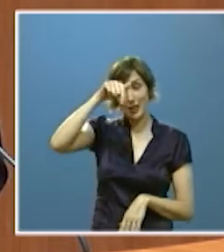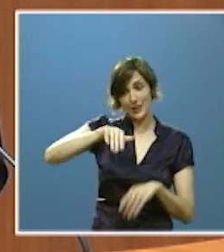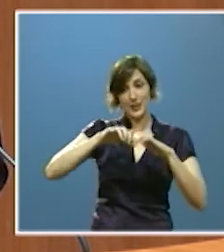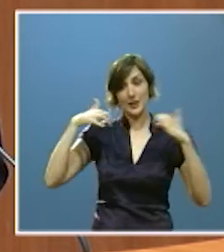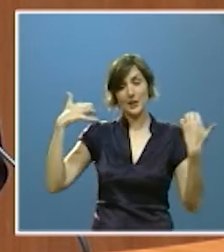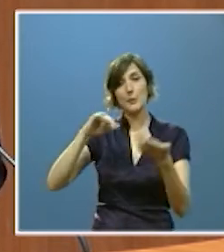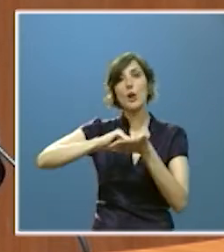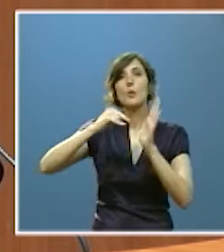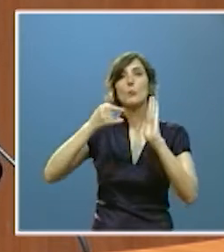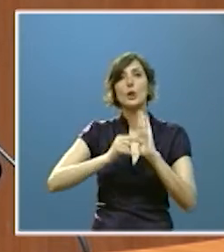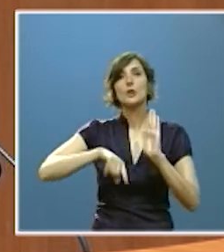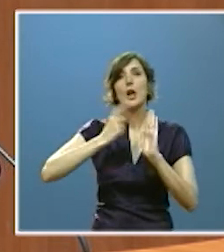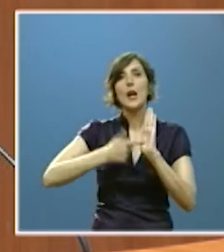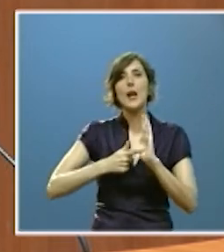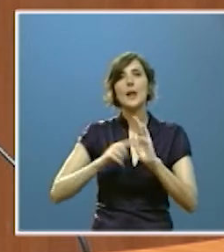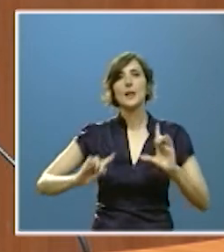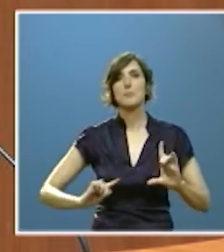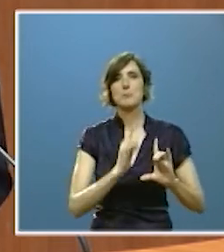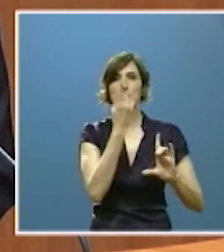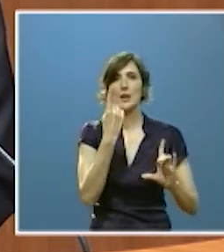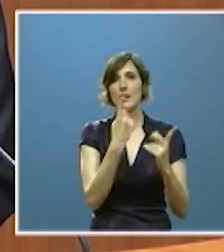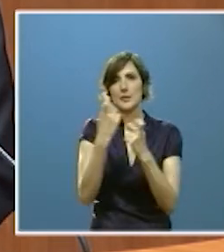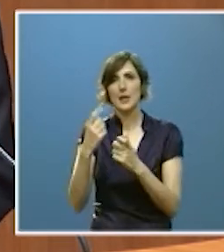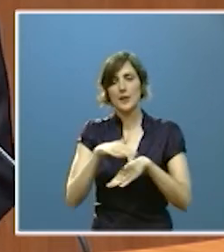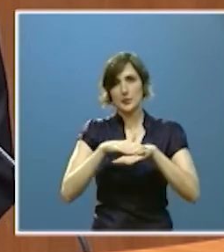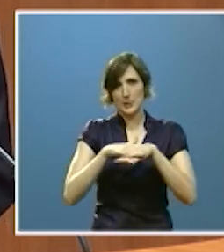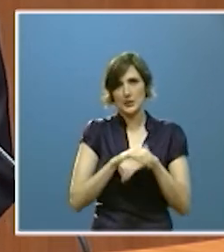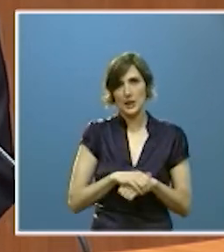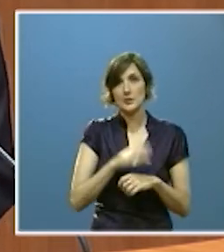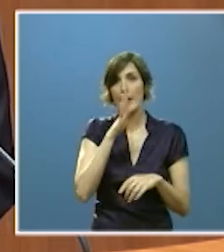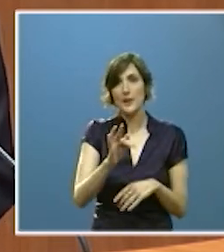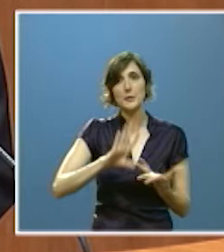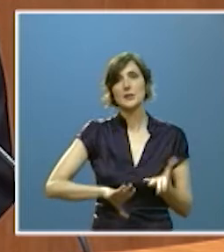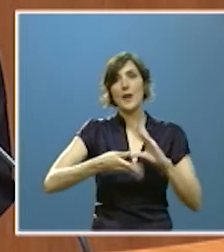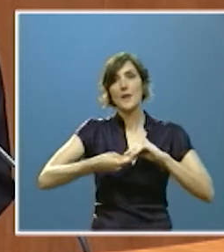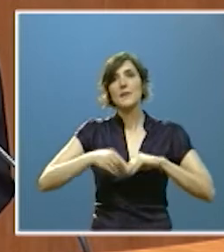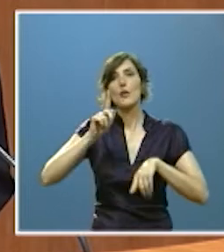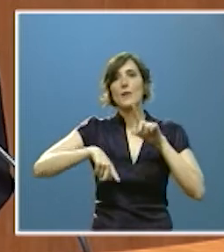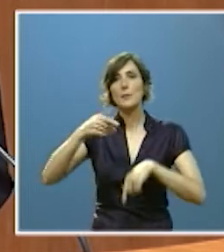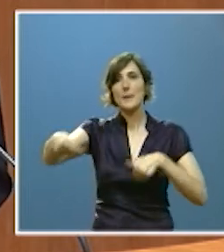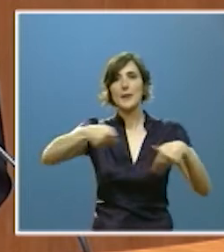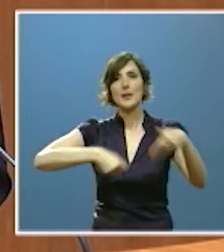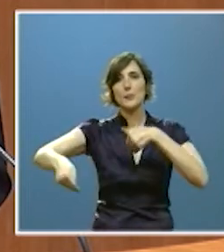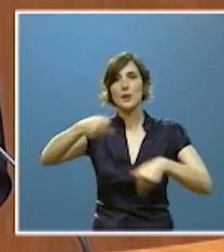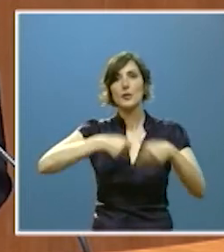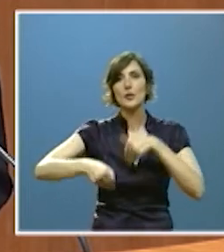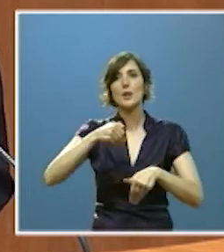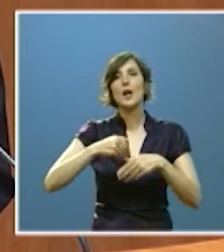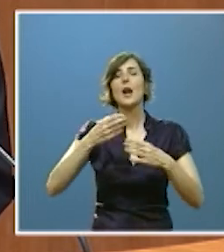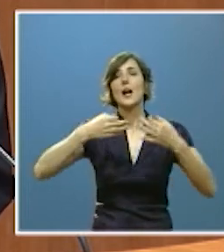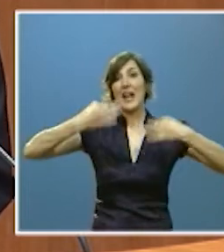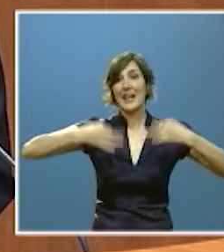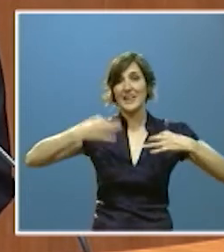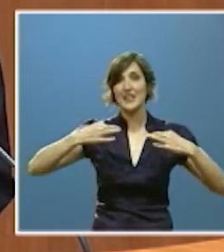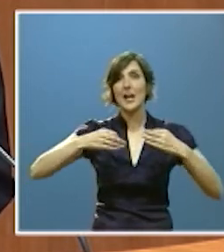proyecto de la ley del mapa de unidades básicas además adaptado a las reivindicaciones de garantía y flexibilización